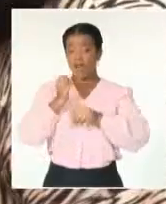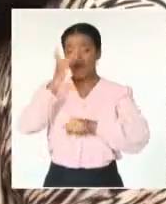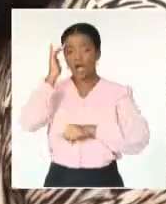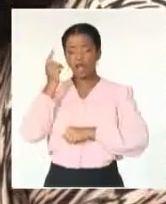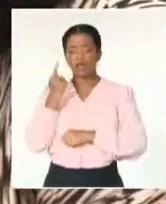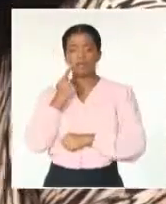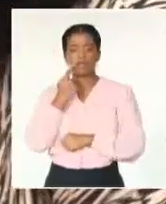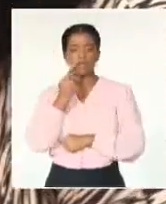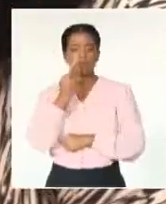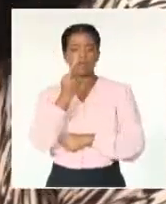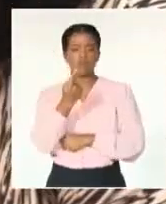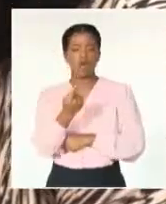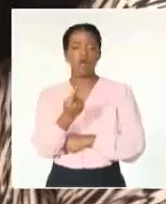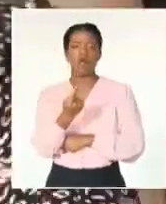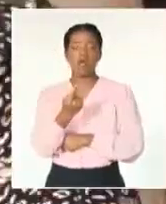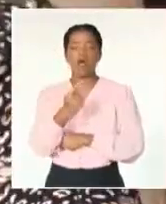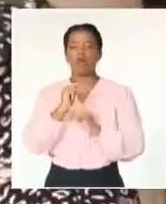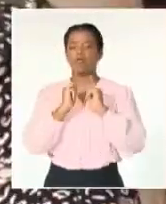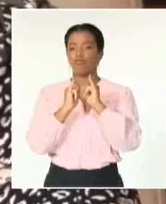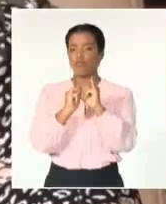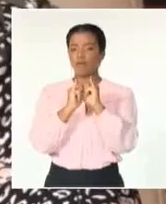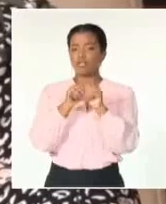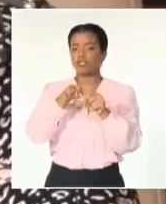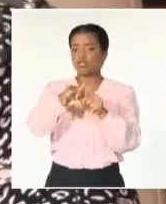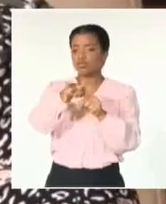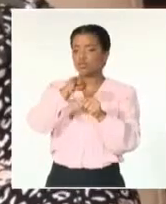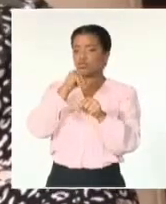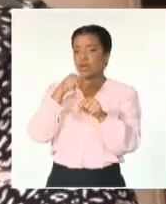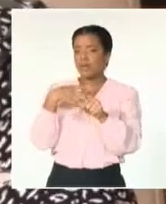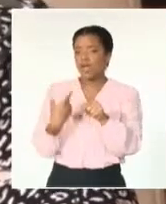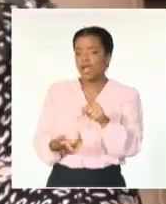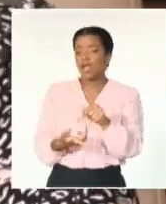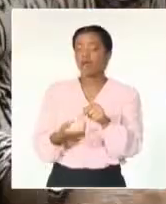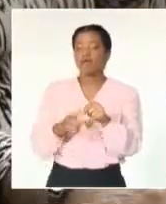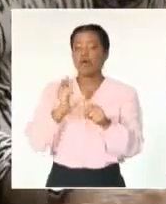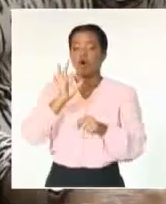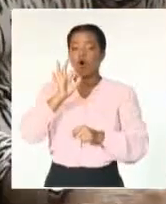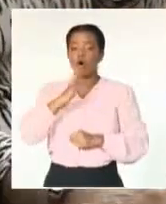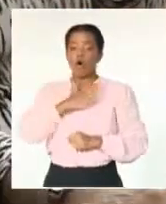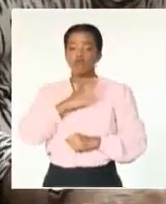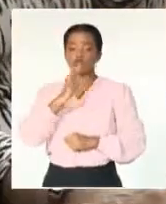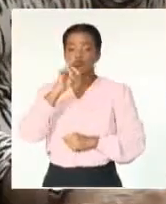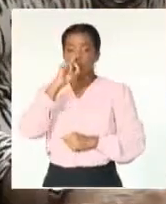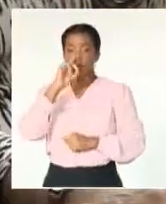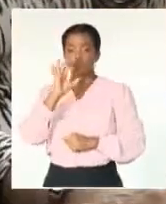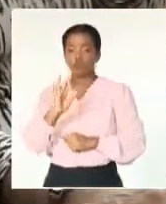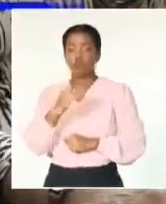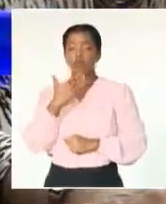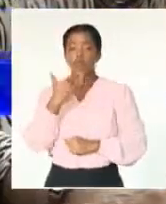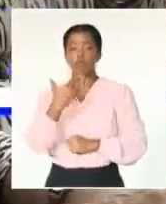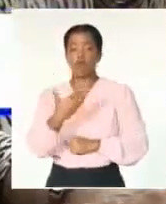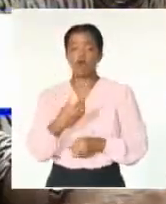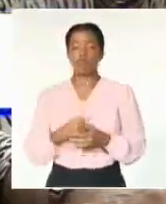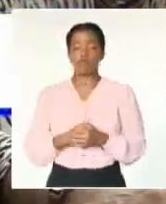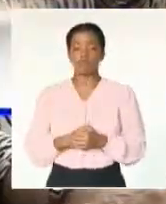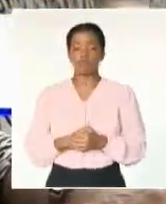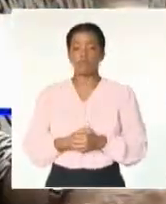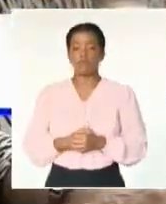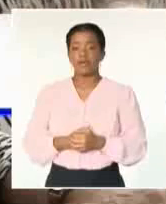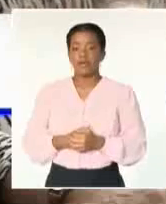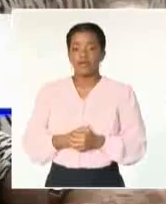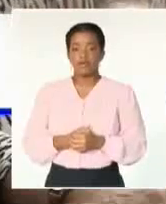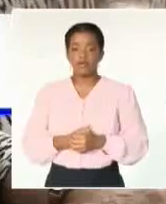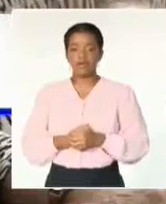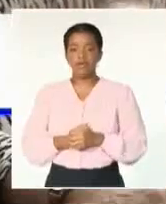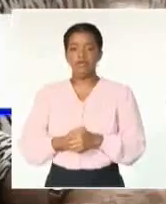Bermúdez, se dio a conocer una actualización de la validez de la ozonoterapia. Según este consenso hay enfermedades de la columna como